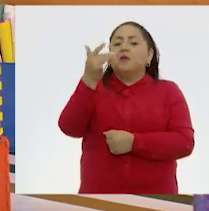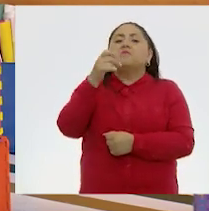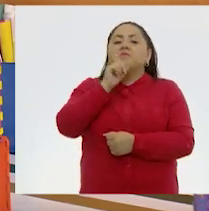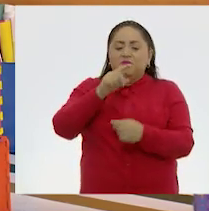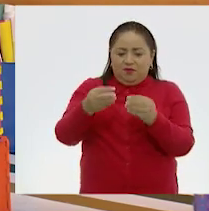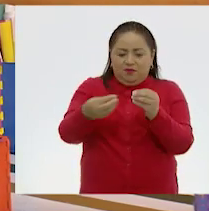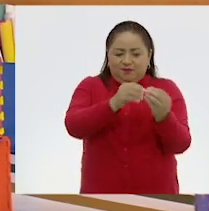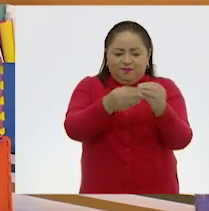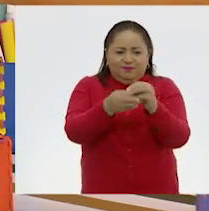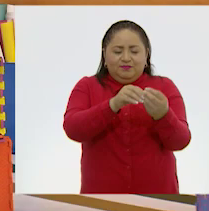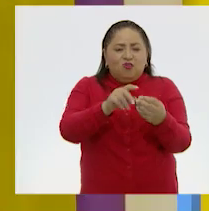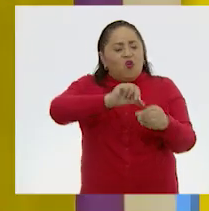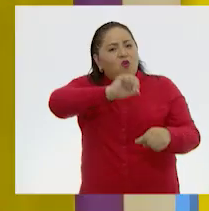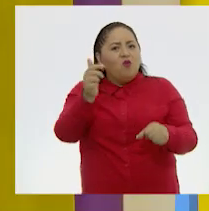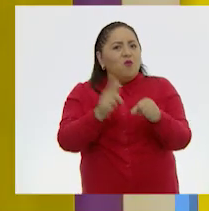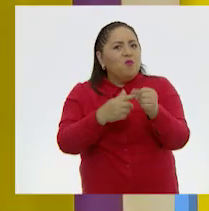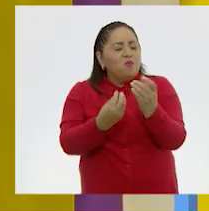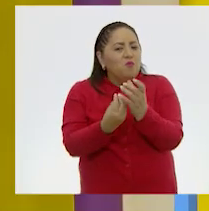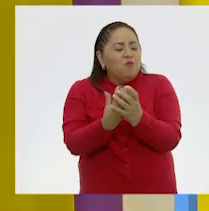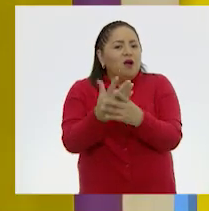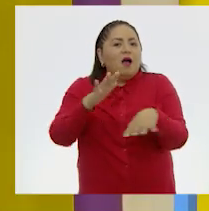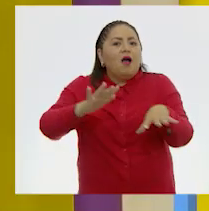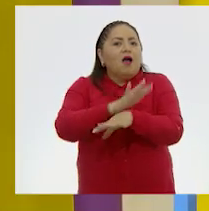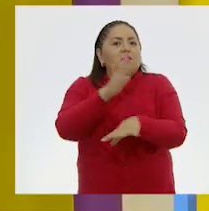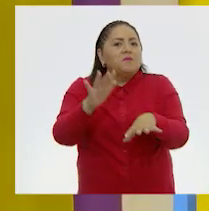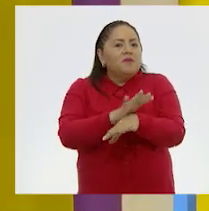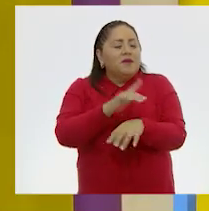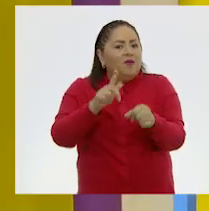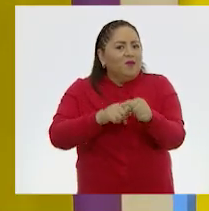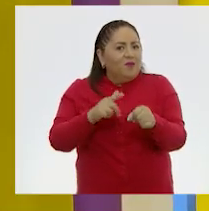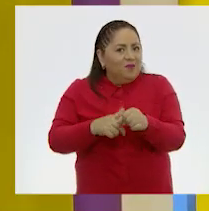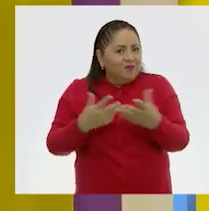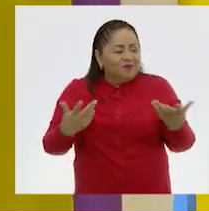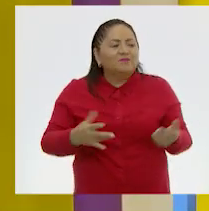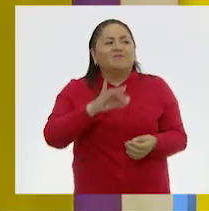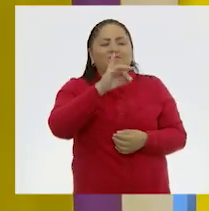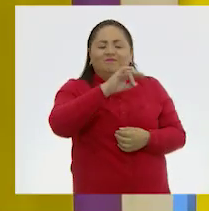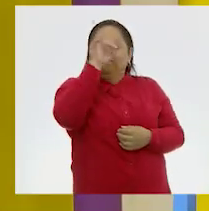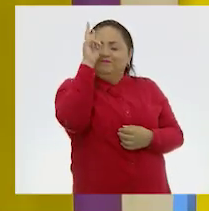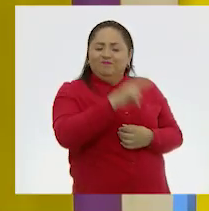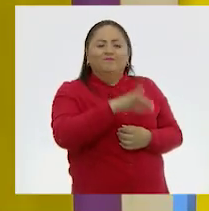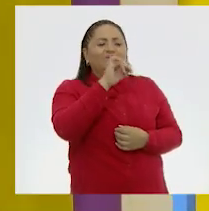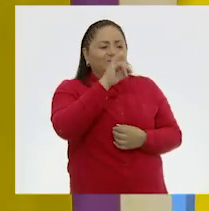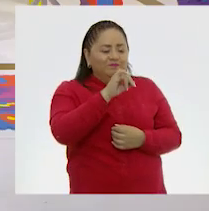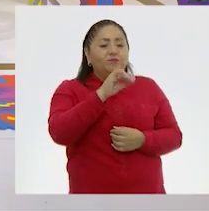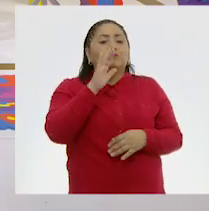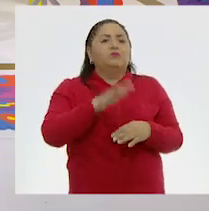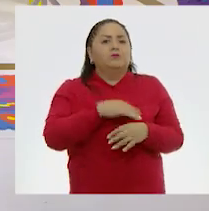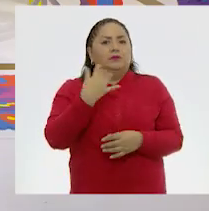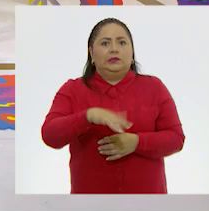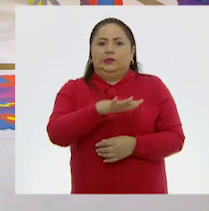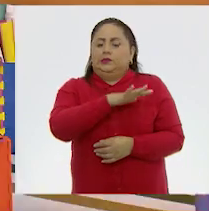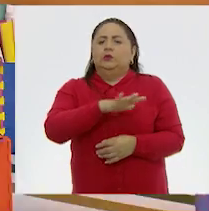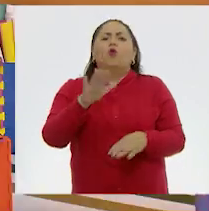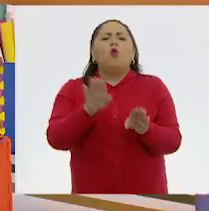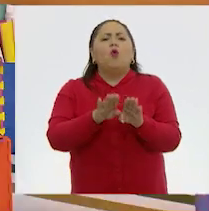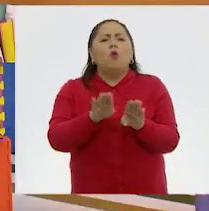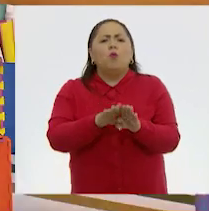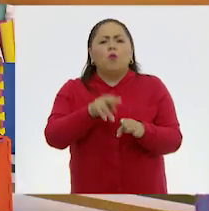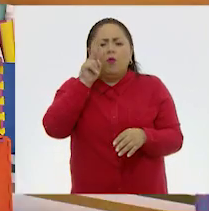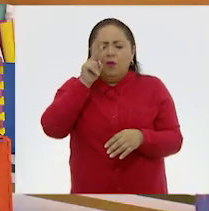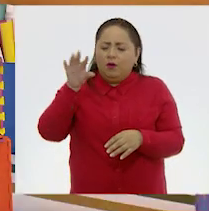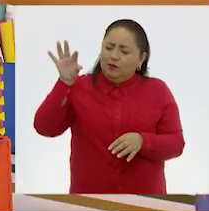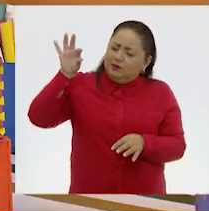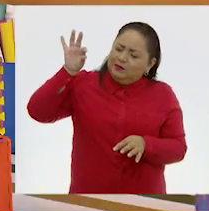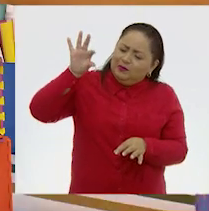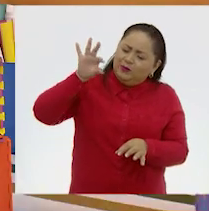entre ellos mismos. Claro, porque cambiaban de color. Sí, sí. Es tan impresionante como tomas una